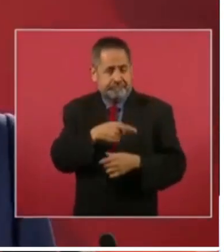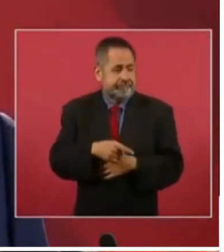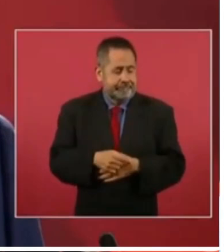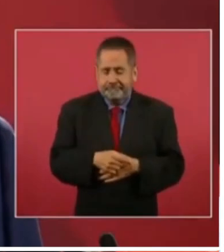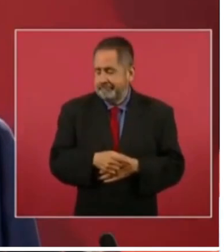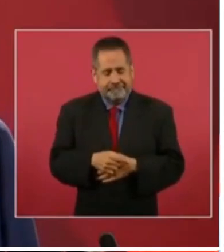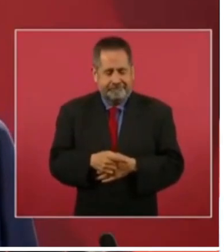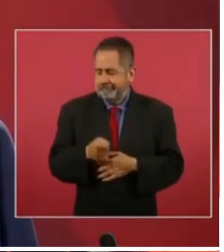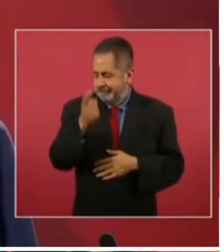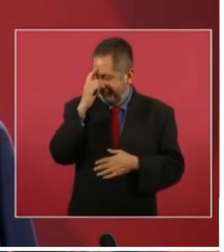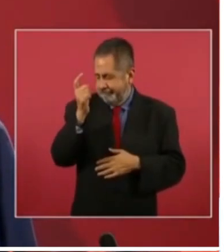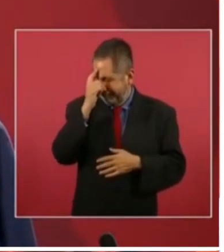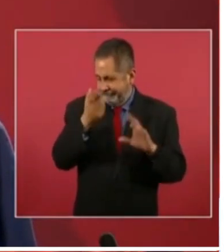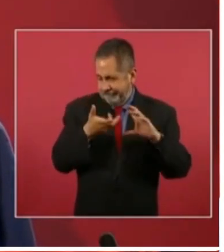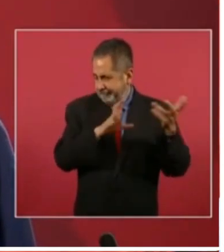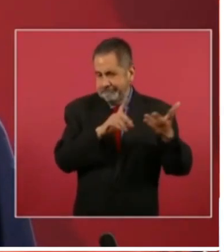atrofiada.